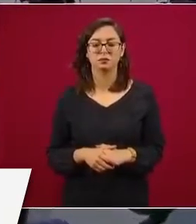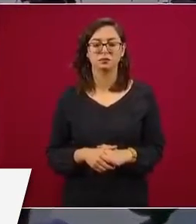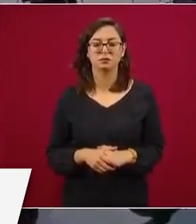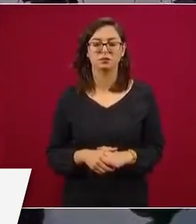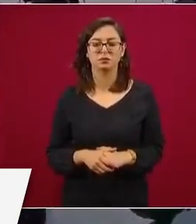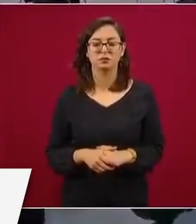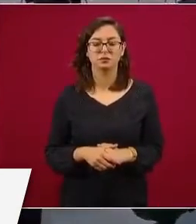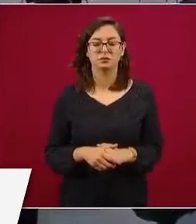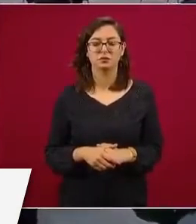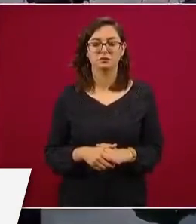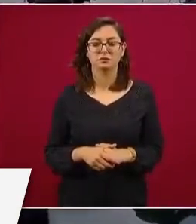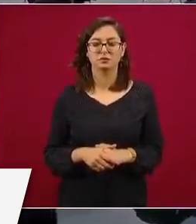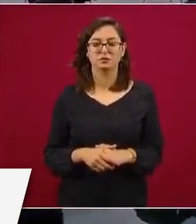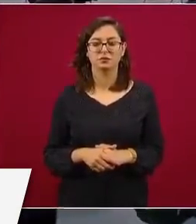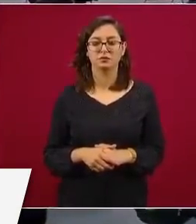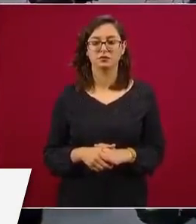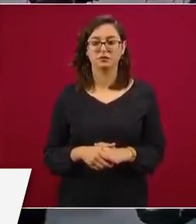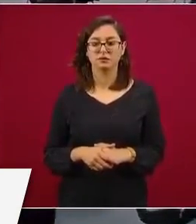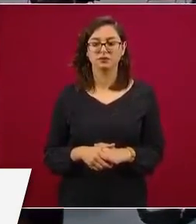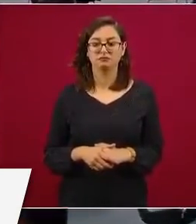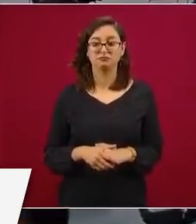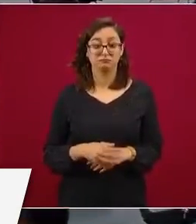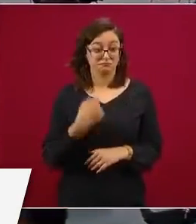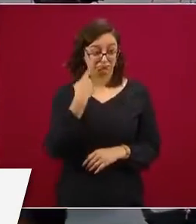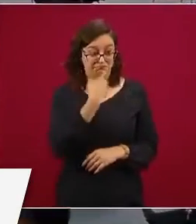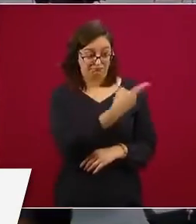¿Qué les parecen los que manejan aquí?